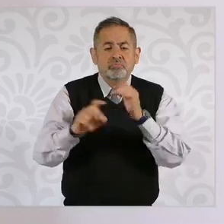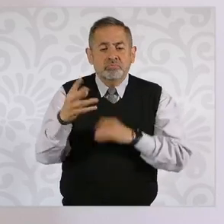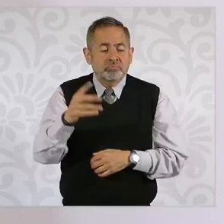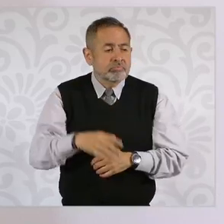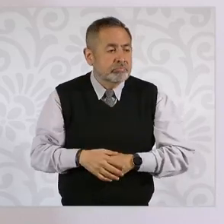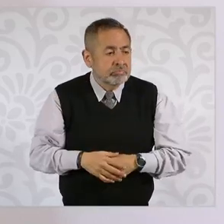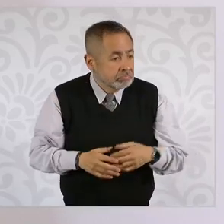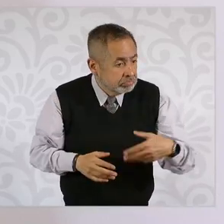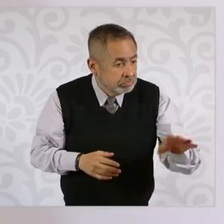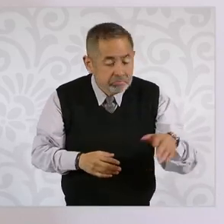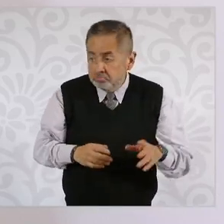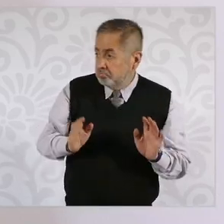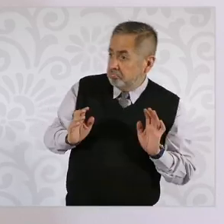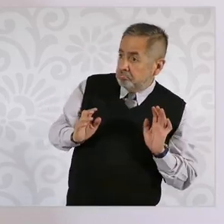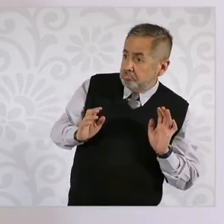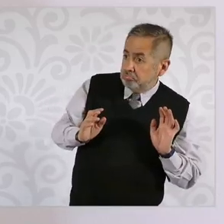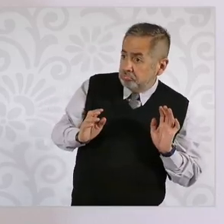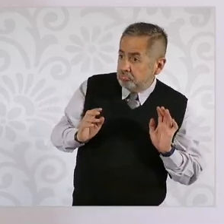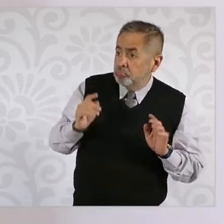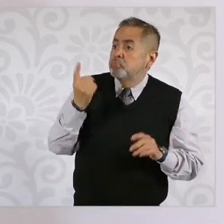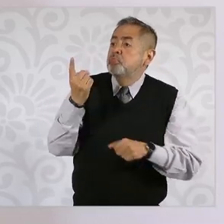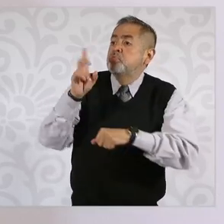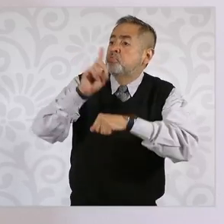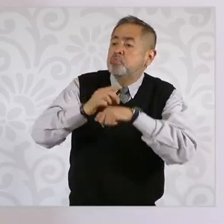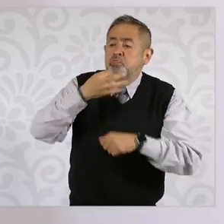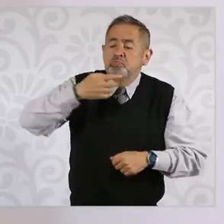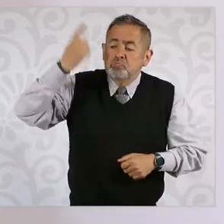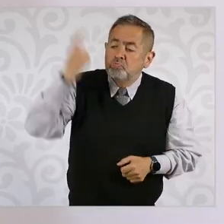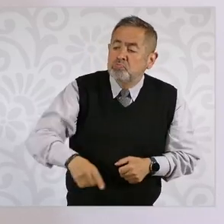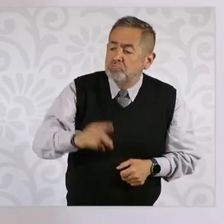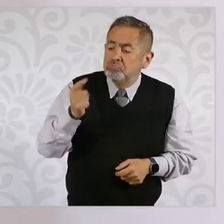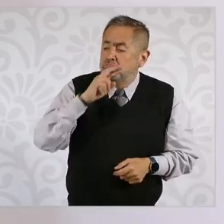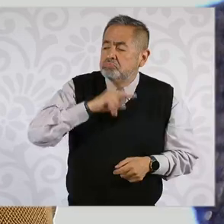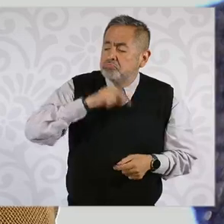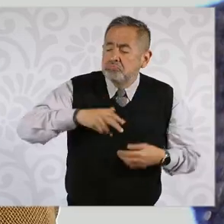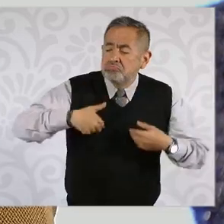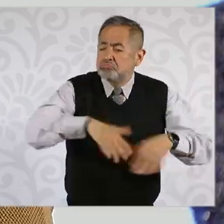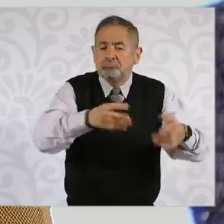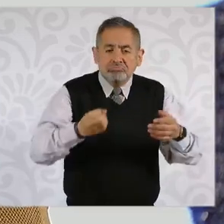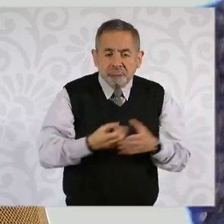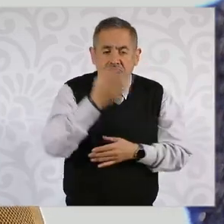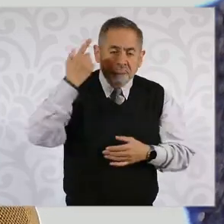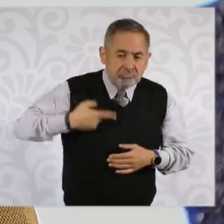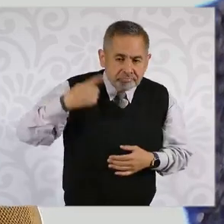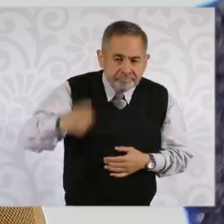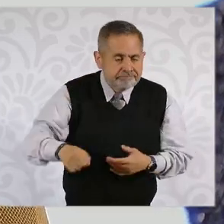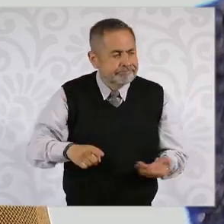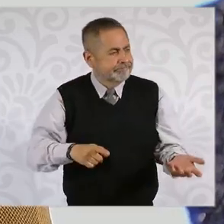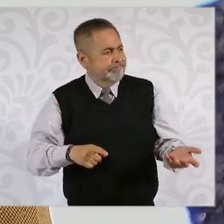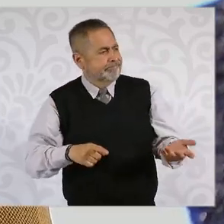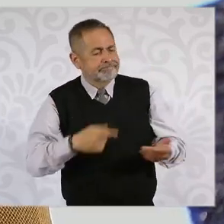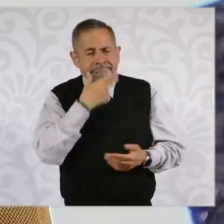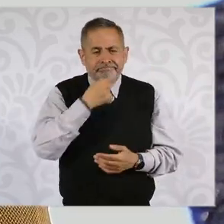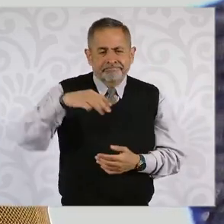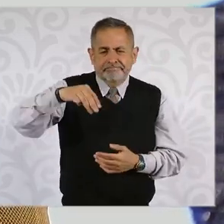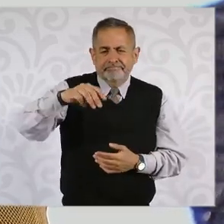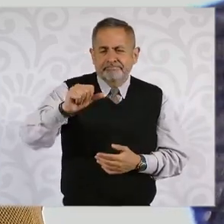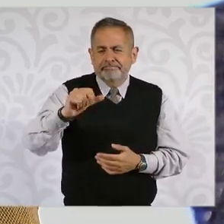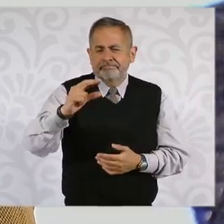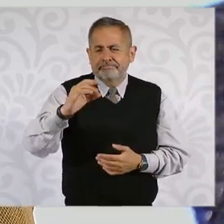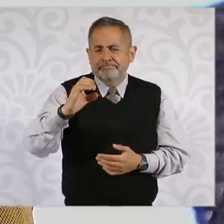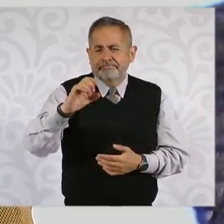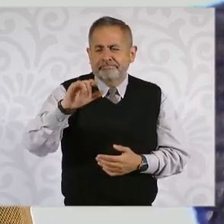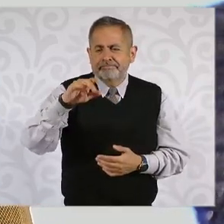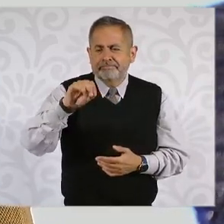plazo de 24 horas para que fuera liberado de forma anticipada, Marcelino N., alias El Fantasma,